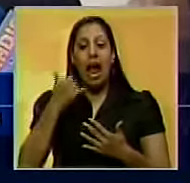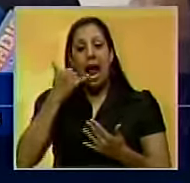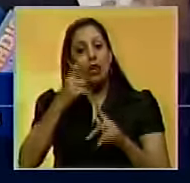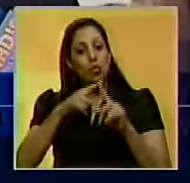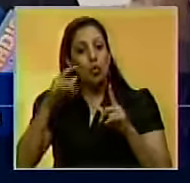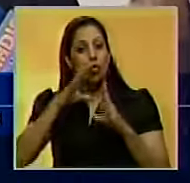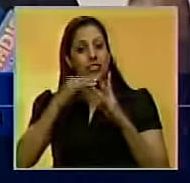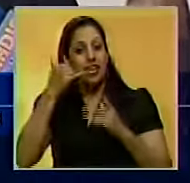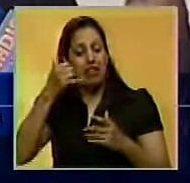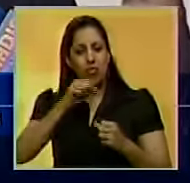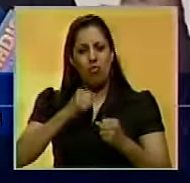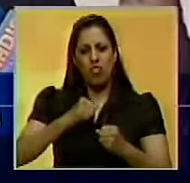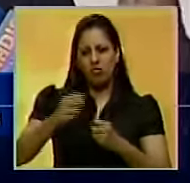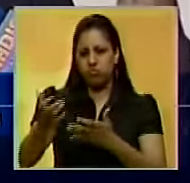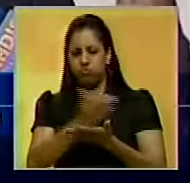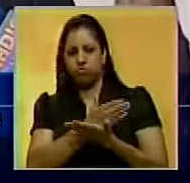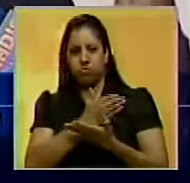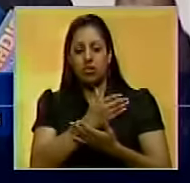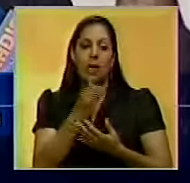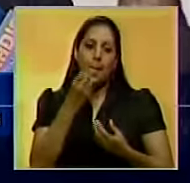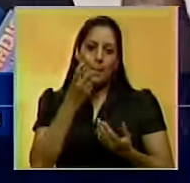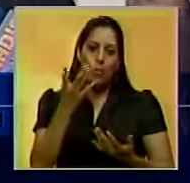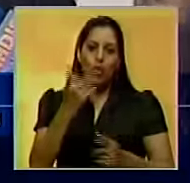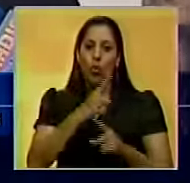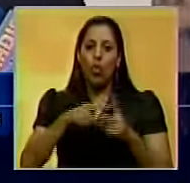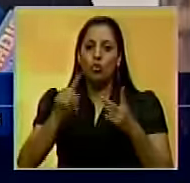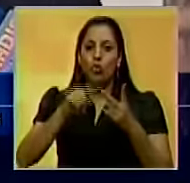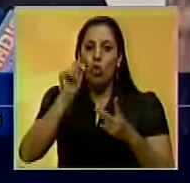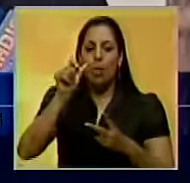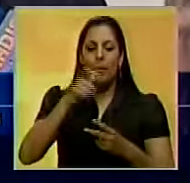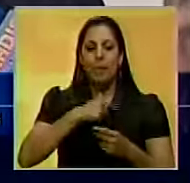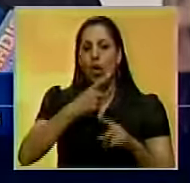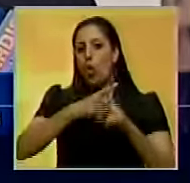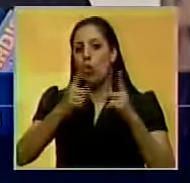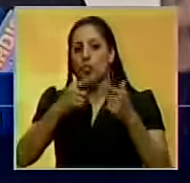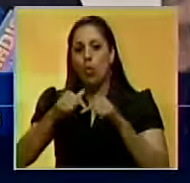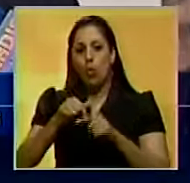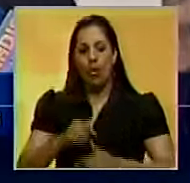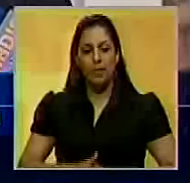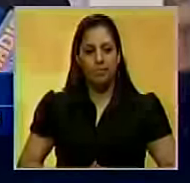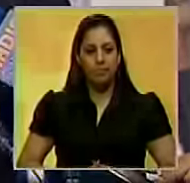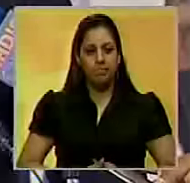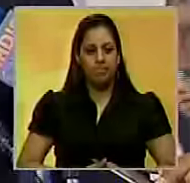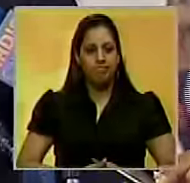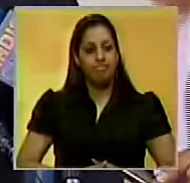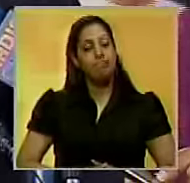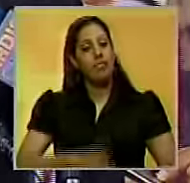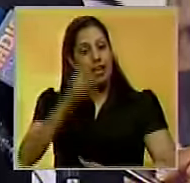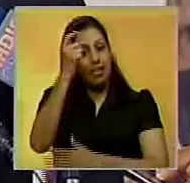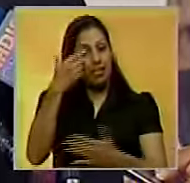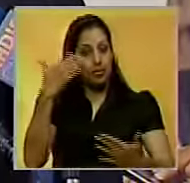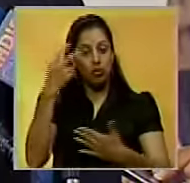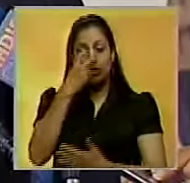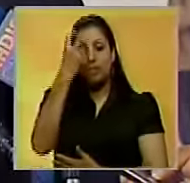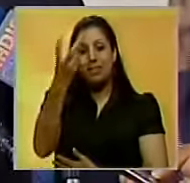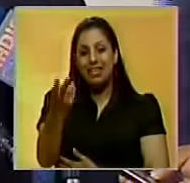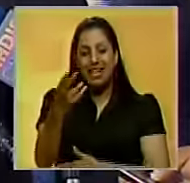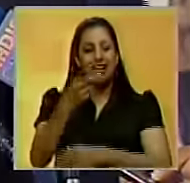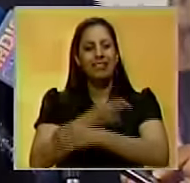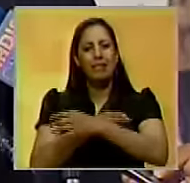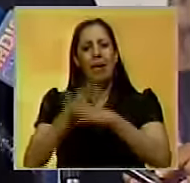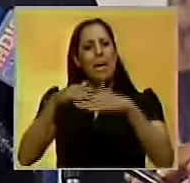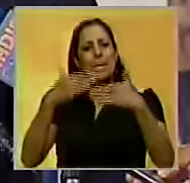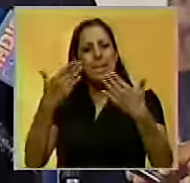arrancaron por la fuerza, y bueno, Manuel lo tuvieron en una parte y me tuvieron en otra. El diputado visitó a Nicaragua para